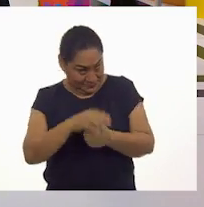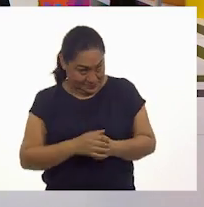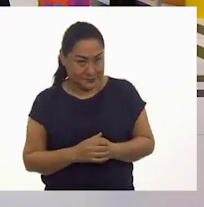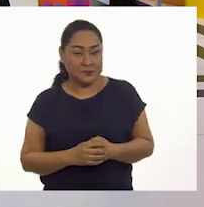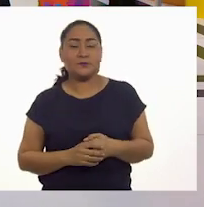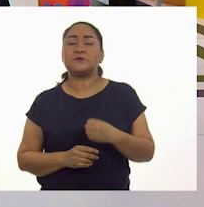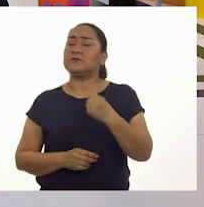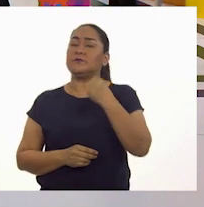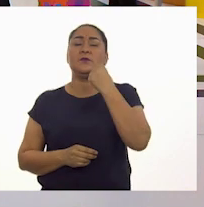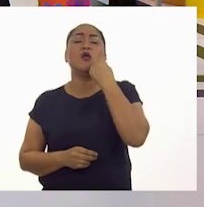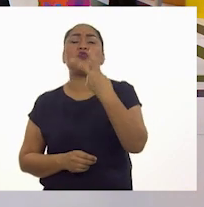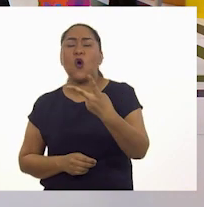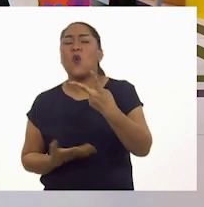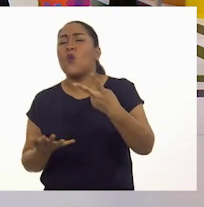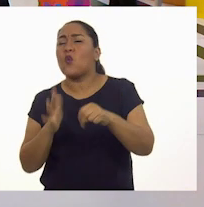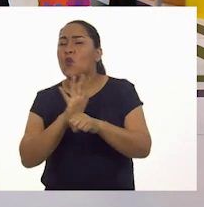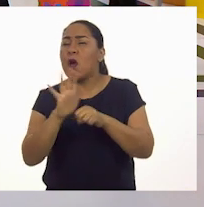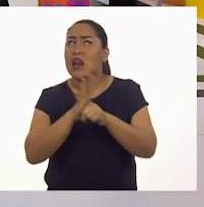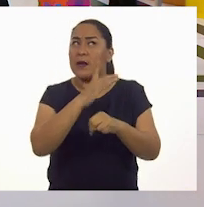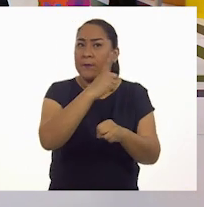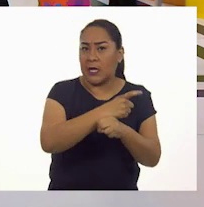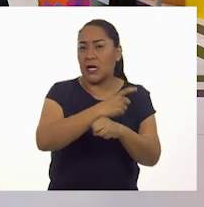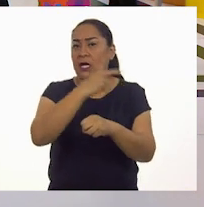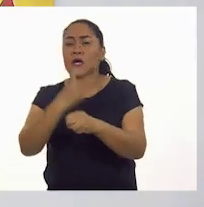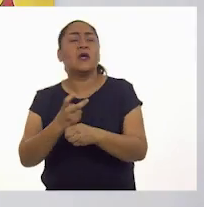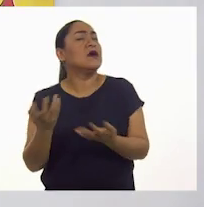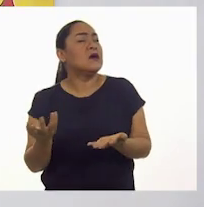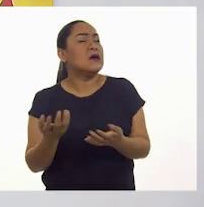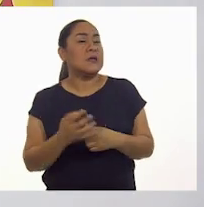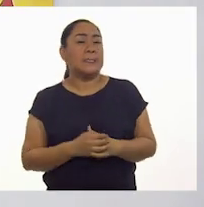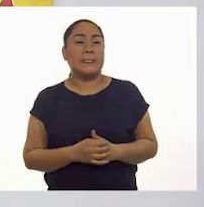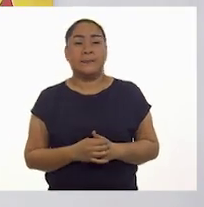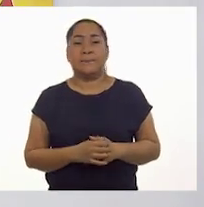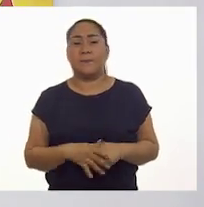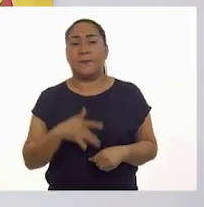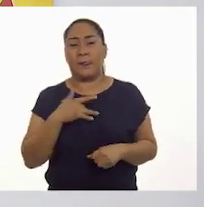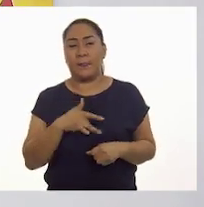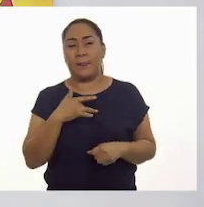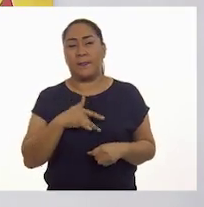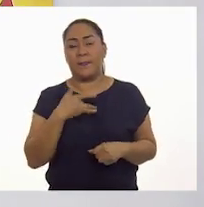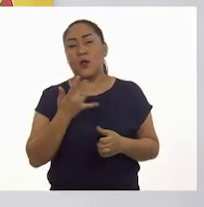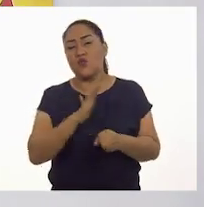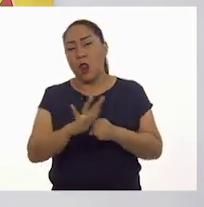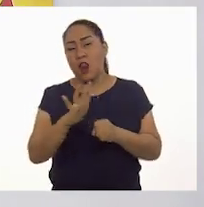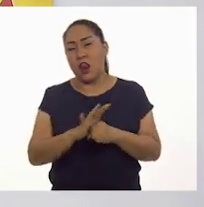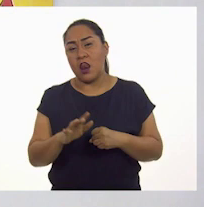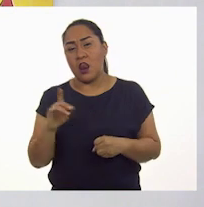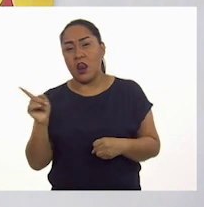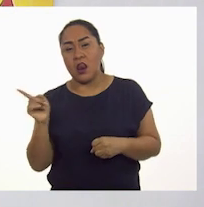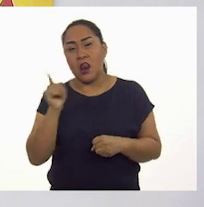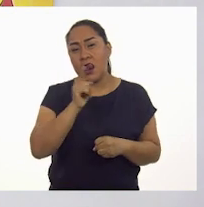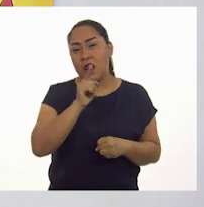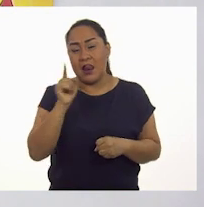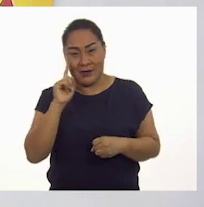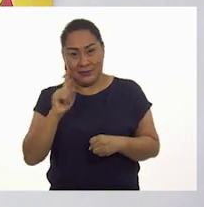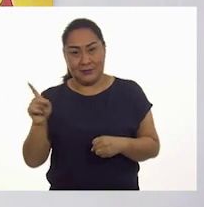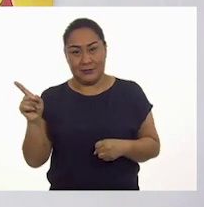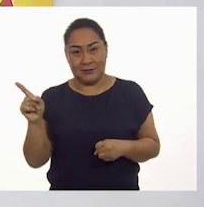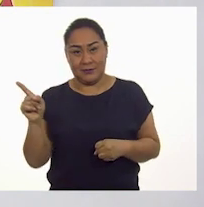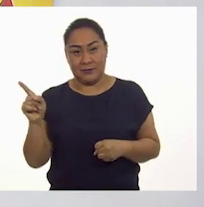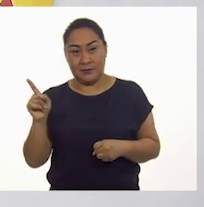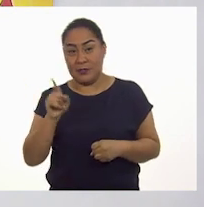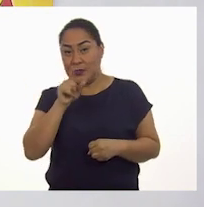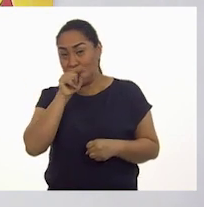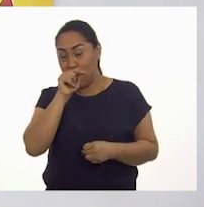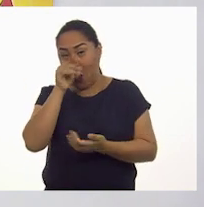corresponde? Ah, ay, ¿será esta o esta? Nos quedan dos. ¿Gallina